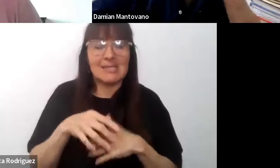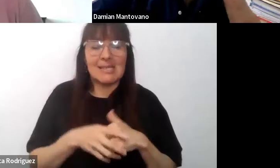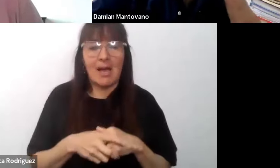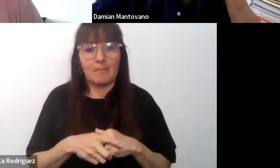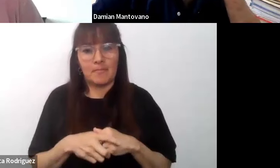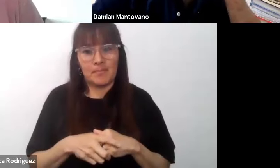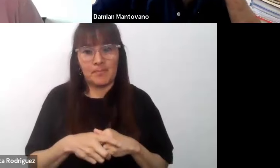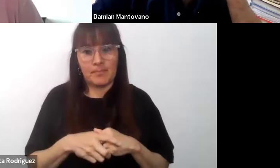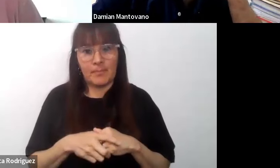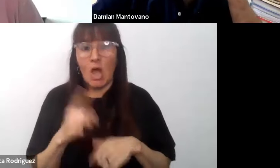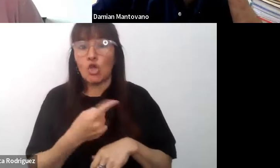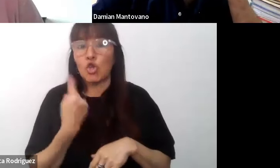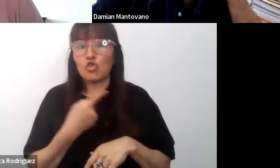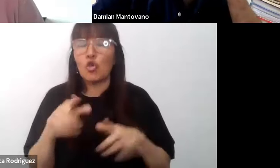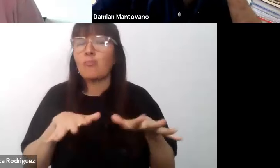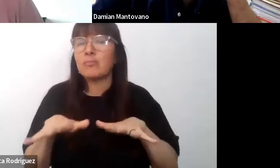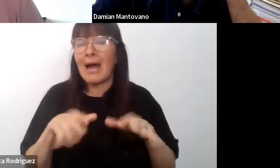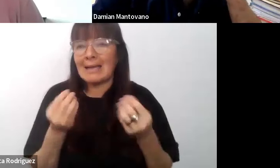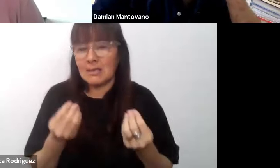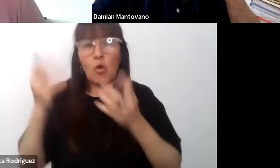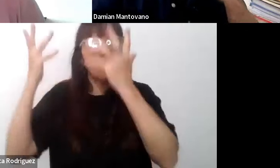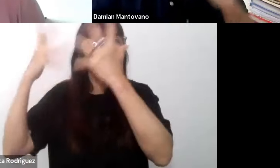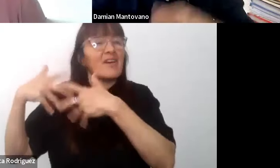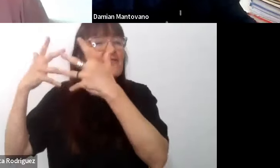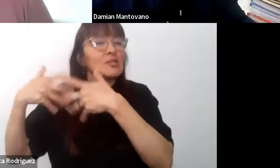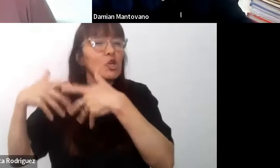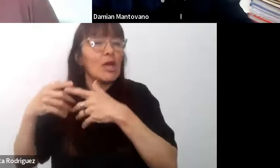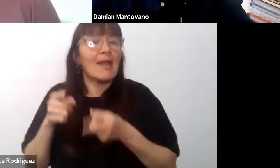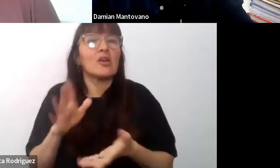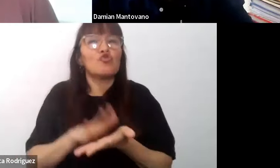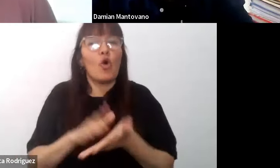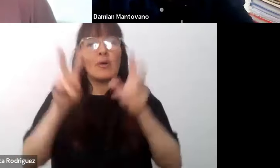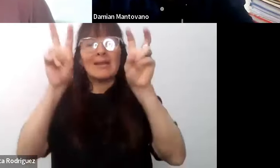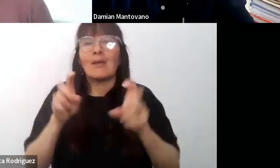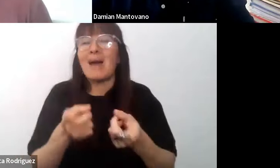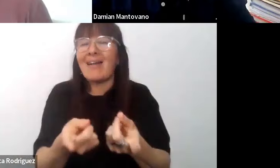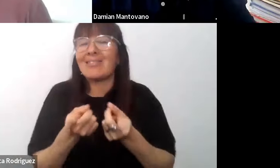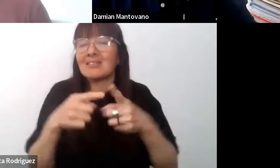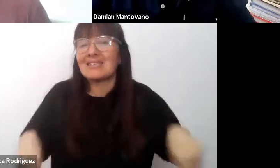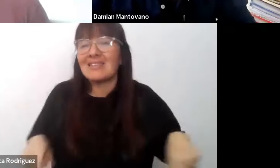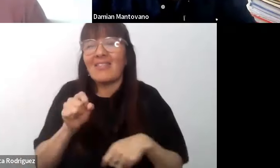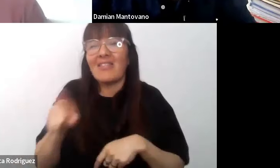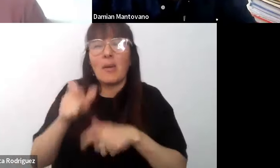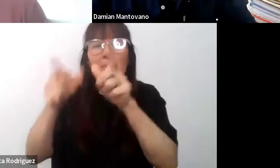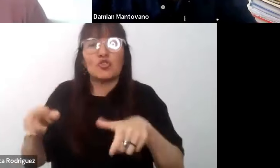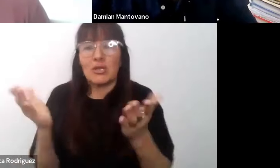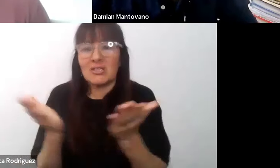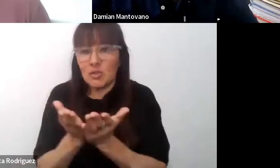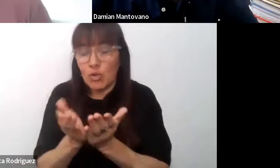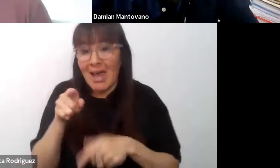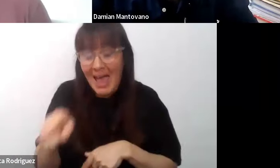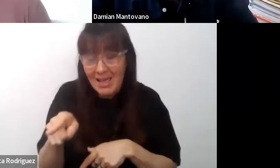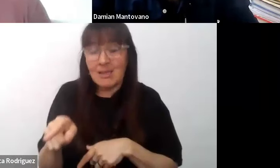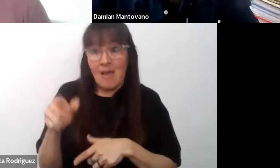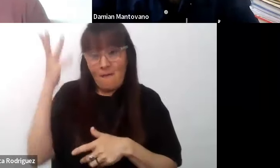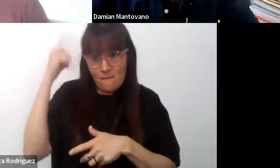nosotros hacemos es reflexionar a partir de necesidades particulares de los estudiantes y vamos a encontrar en Francia